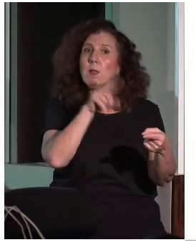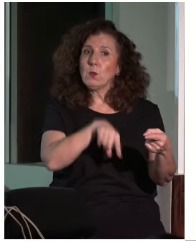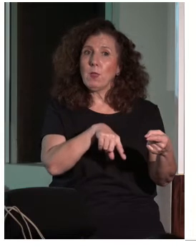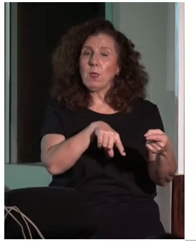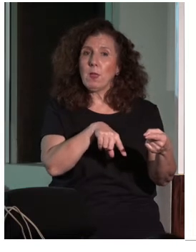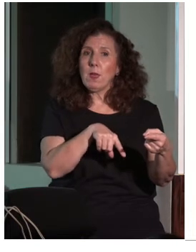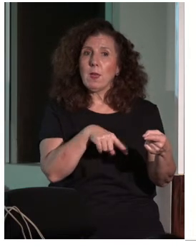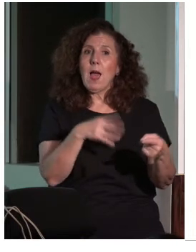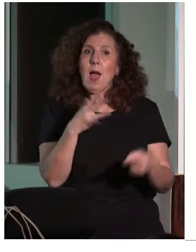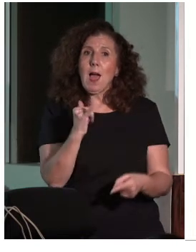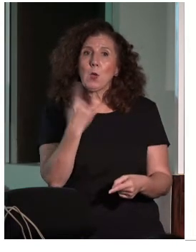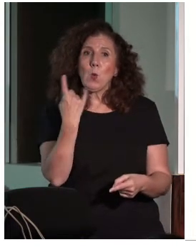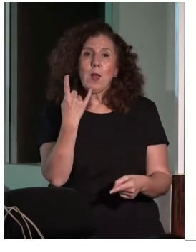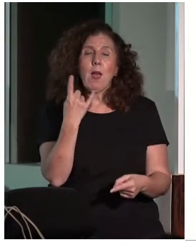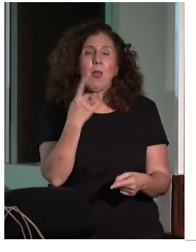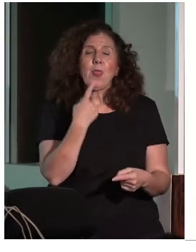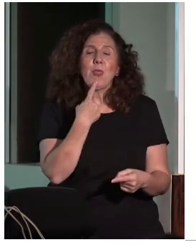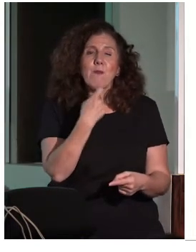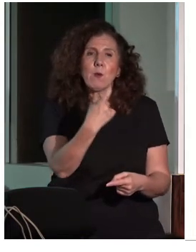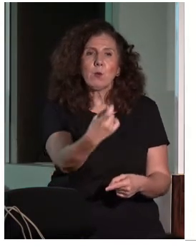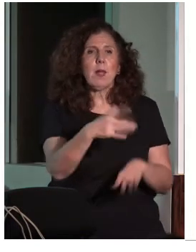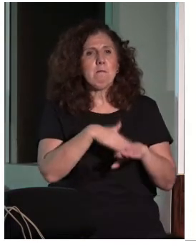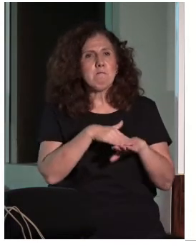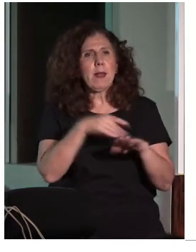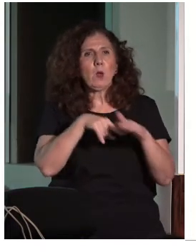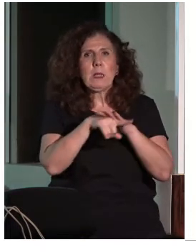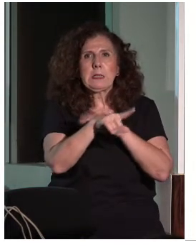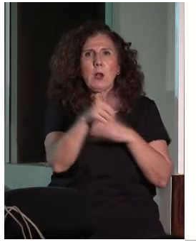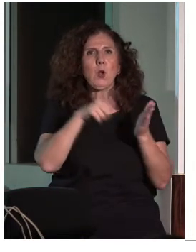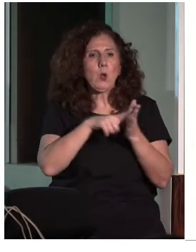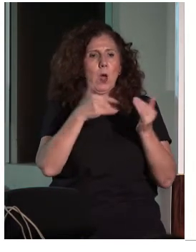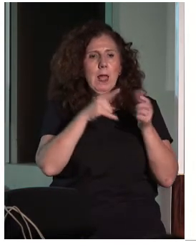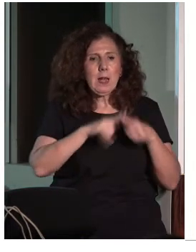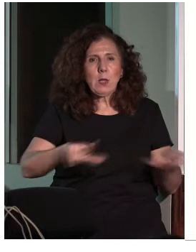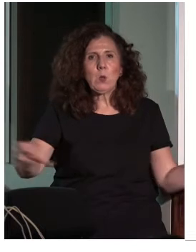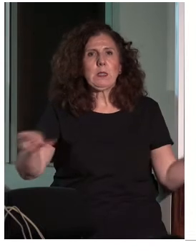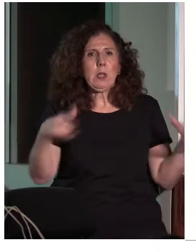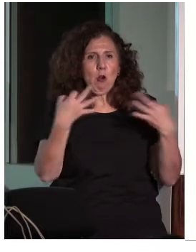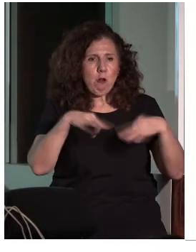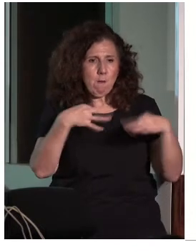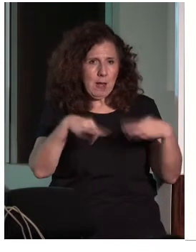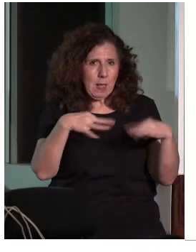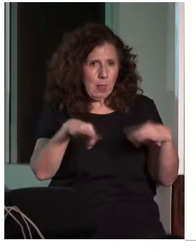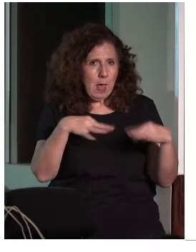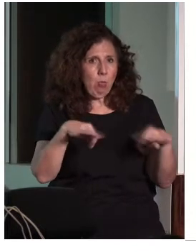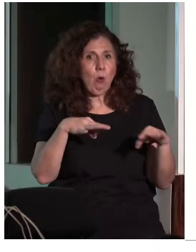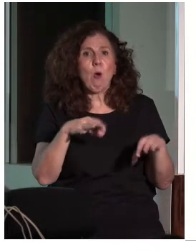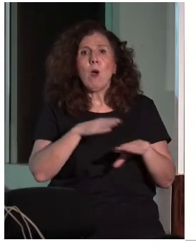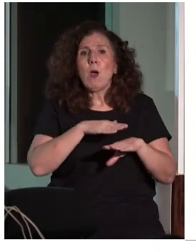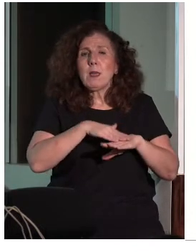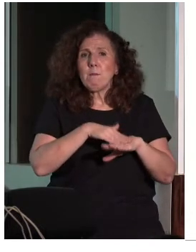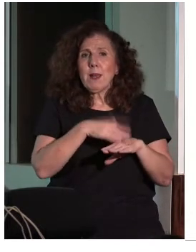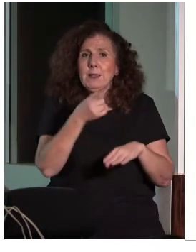para tener un desarrollo lingüístico normalizado, lo que nos va a llevar a tener un proceso de desarrollo cognitivo